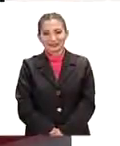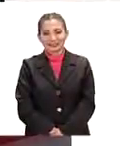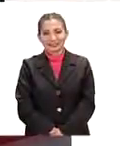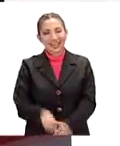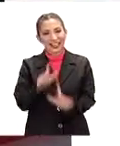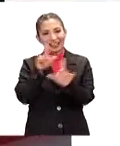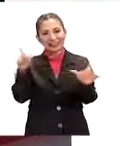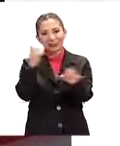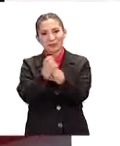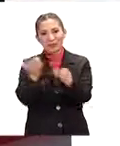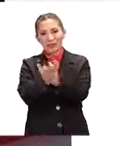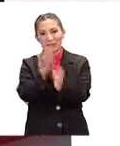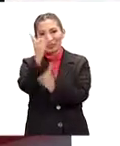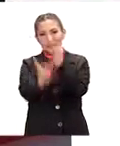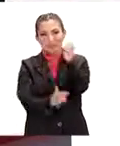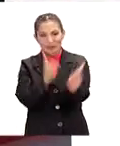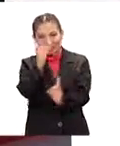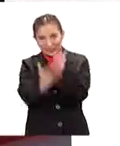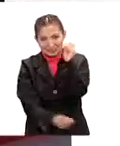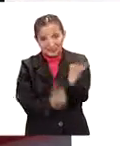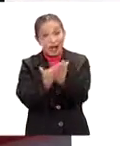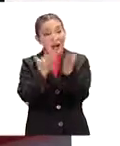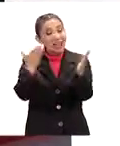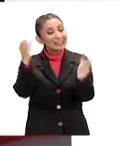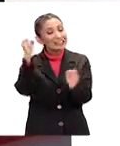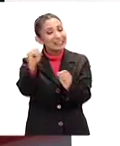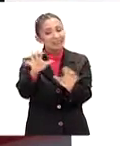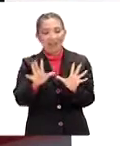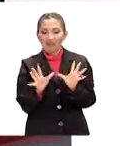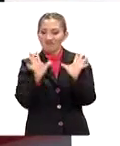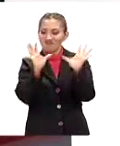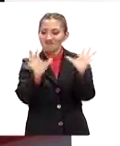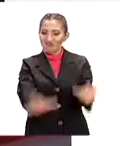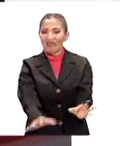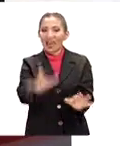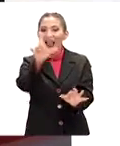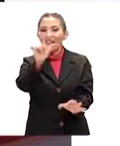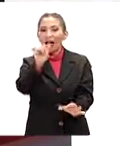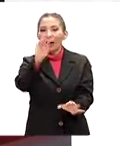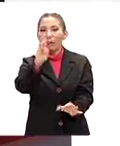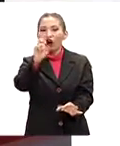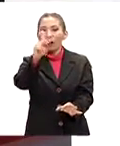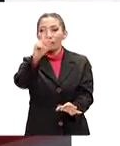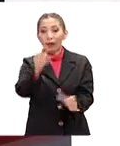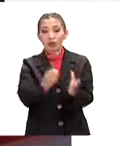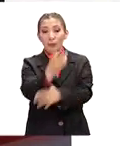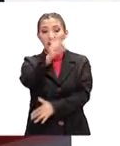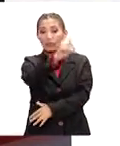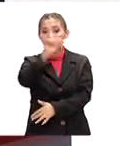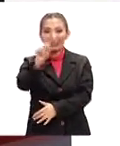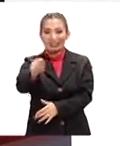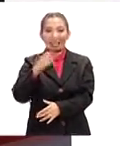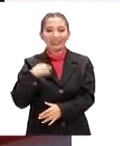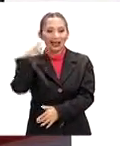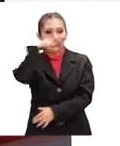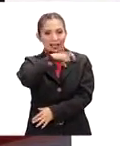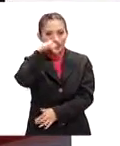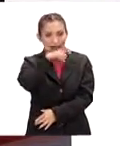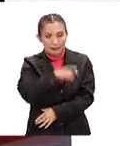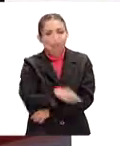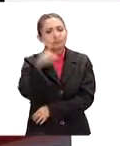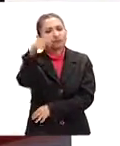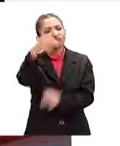Ya estamos listos con la primera de los deportes, pues ahora sí ya es oficial Ricardo Antonio Lavolpe, es el nuevo director técnico de la América.